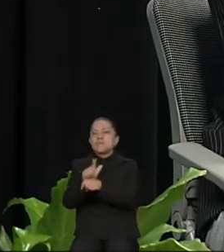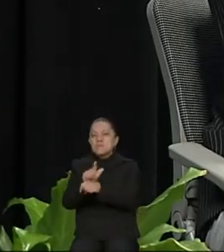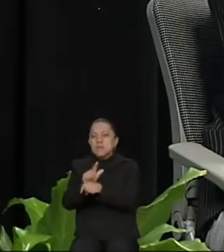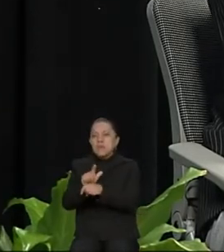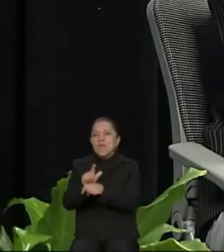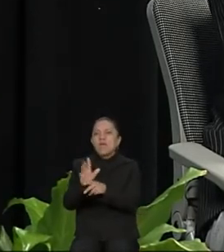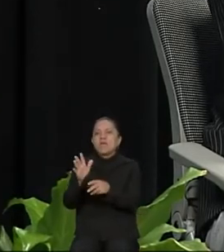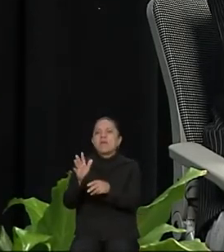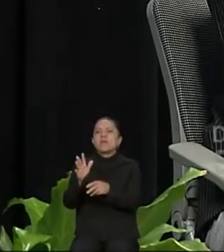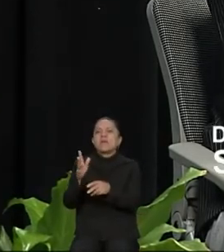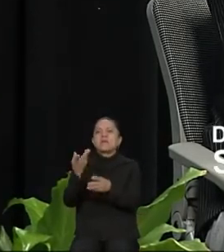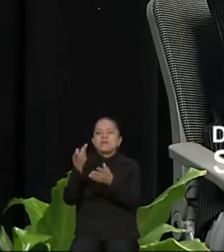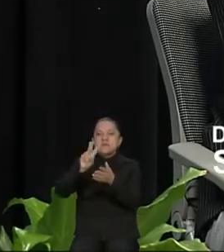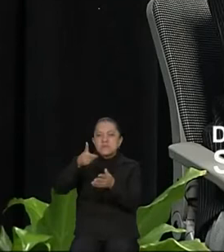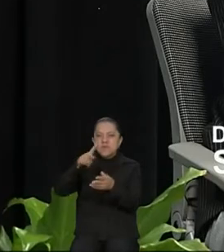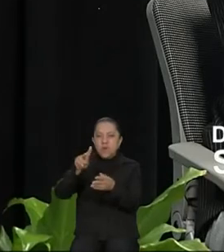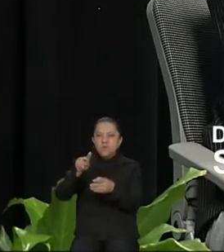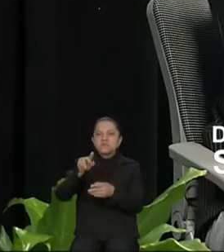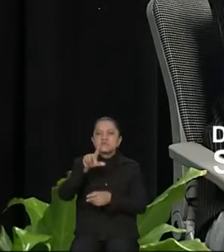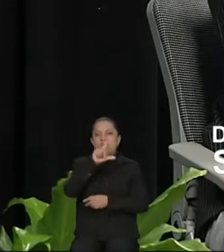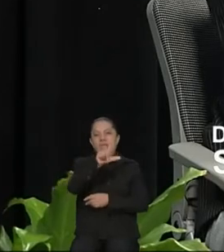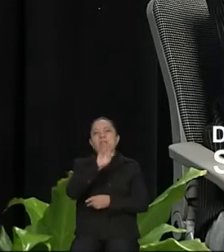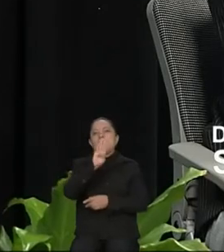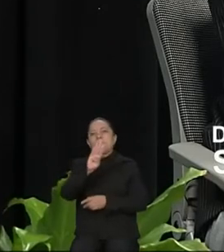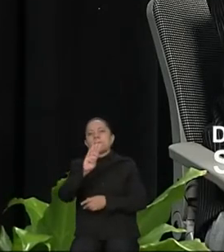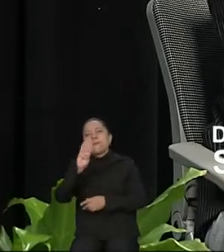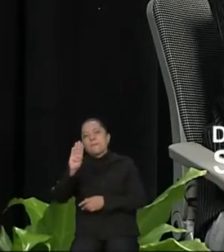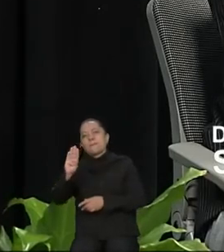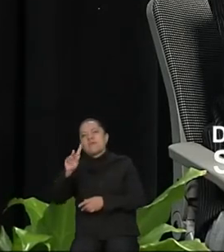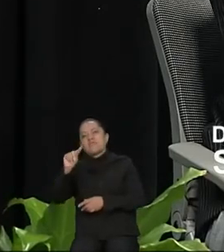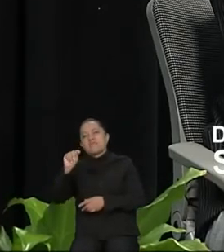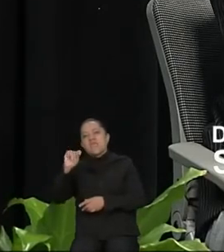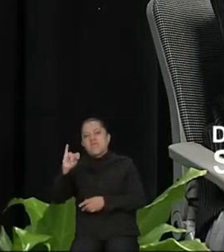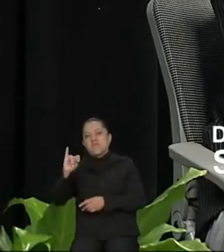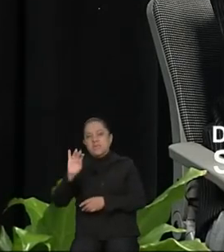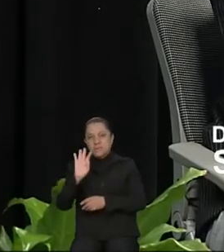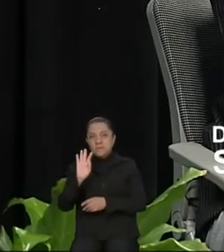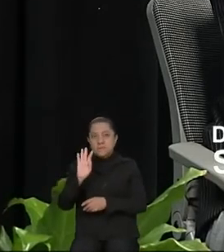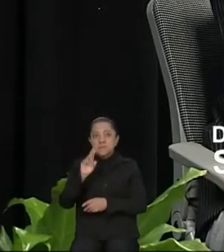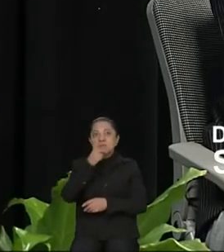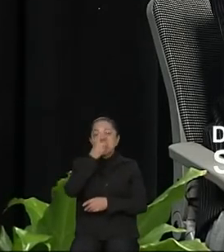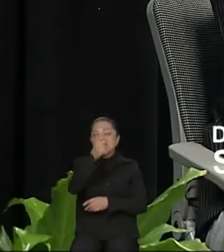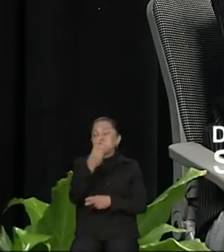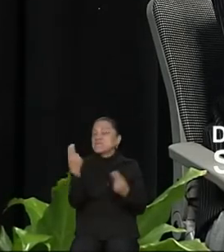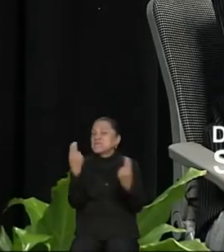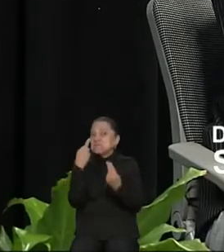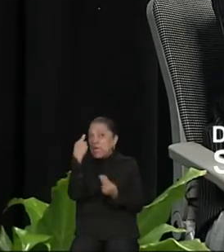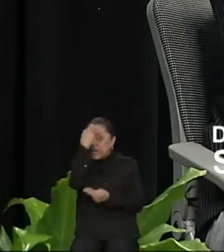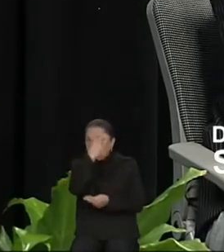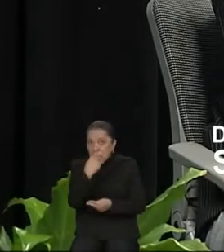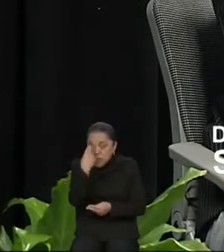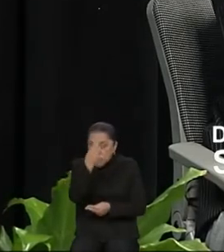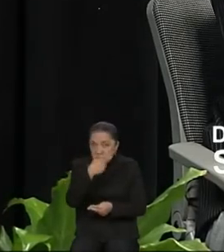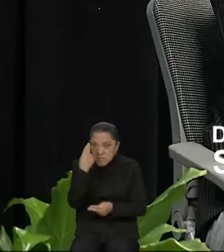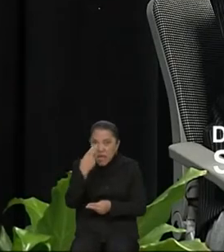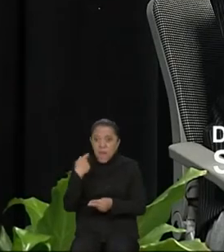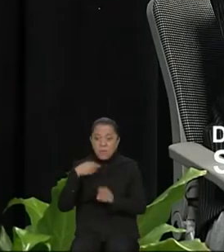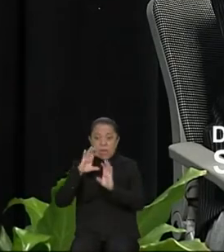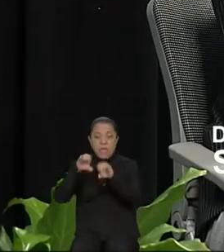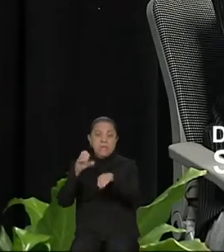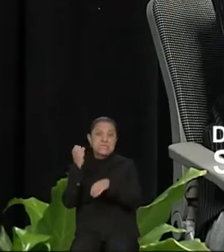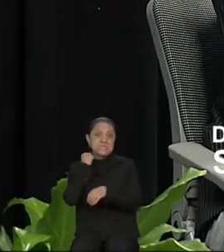toda una agenda pendiente que tiene que revisarse al llegar al Senado. Y hay que promover, sobre todo,